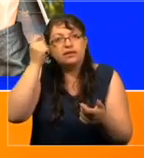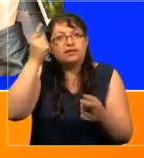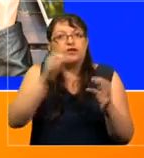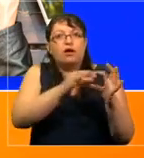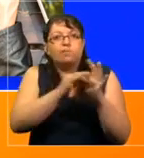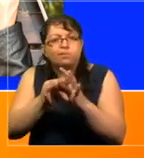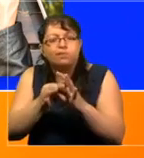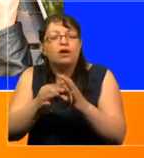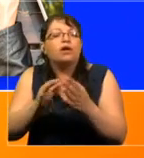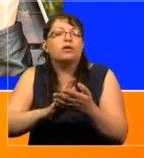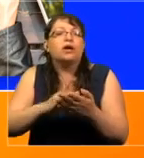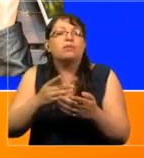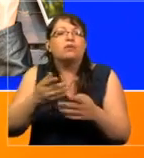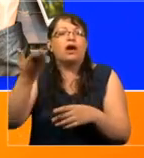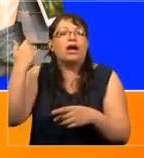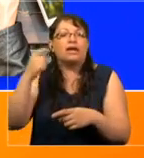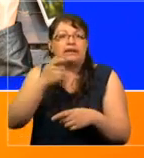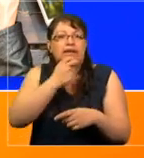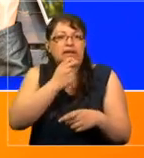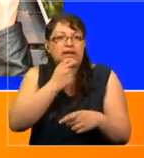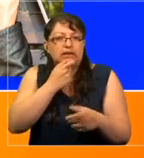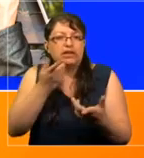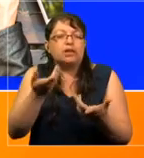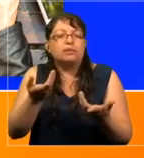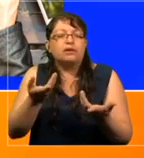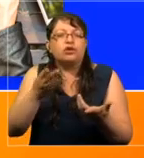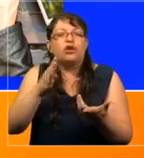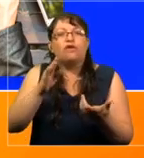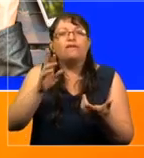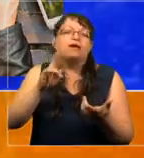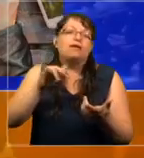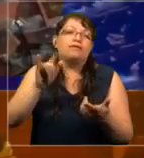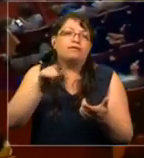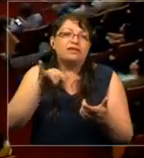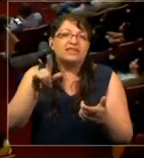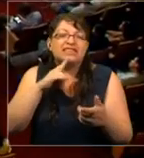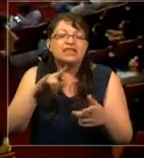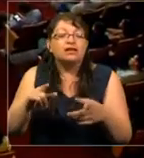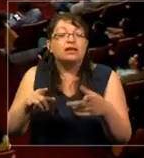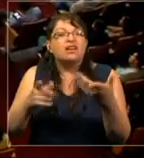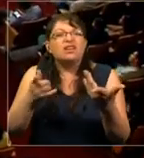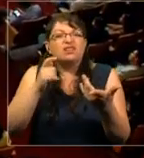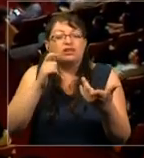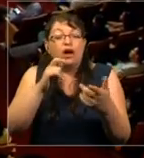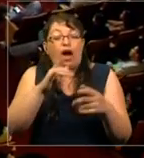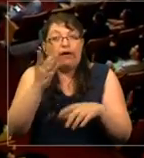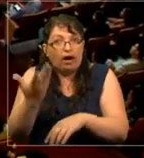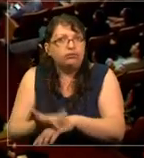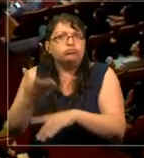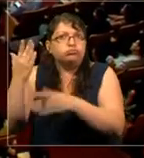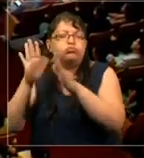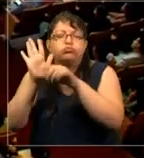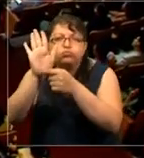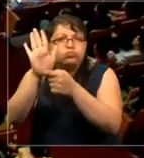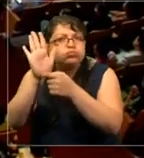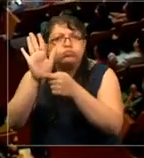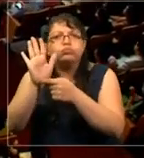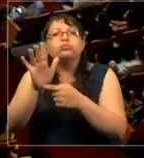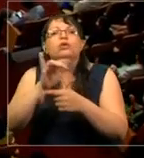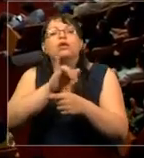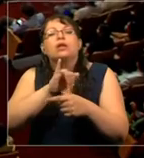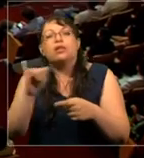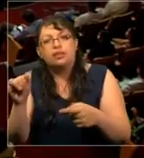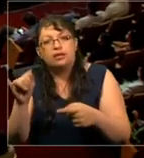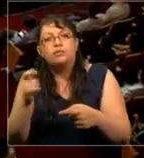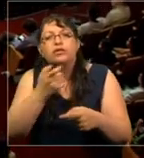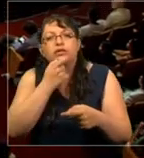opinión pública es lo que pasó en Gran Bretaña con Brexit. Hubo muchas demostraciones. Después de ellas, Inglaterra salió